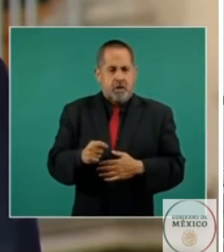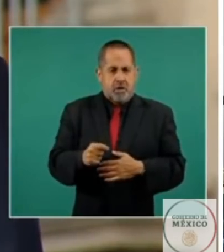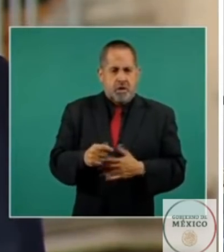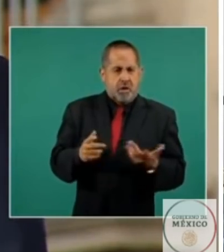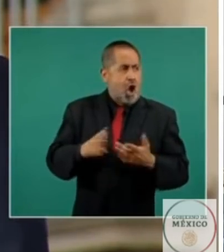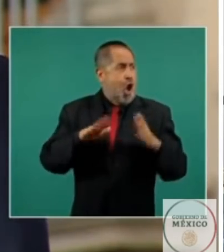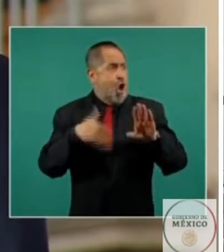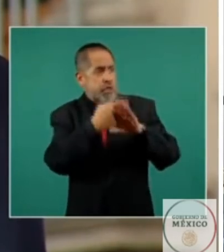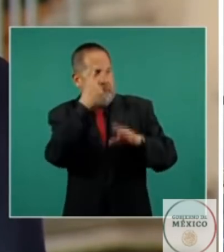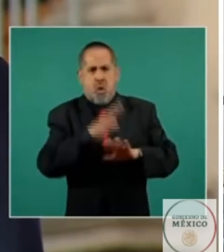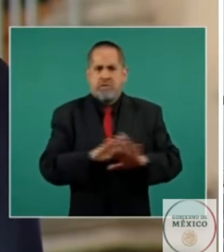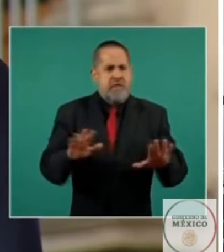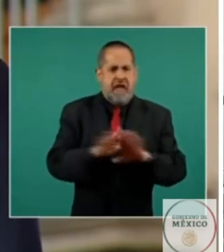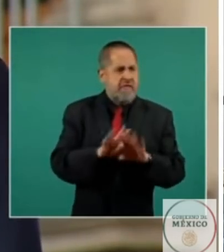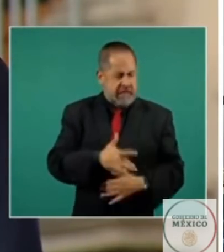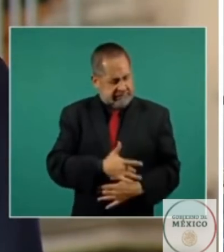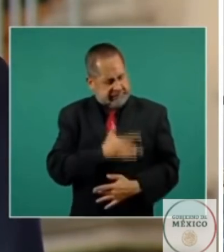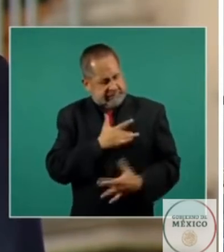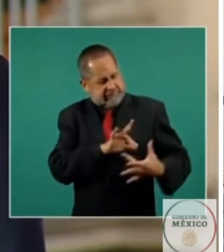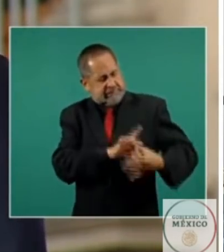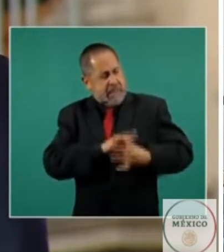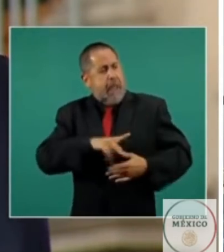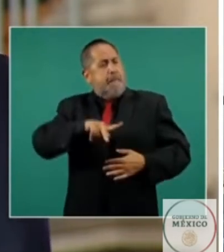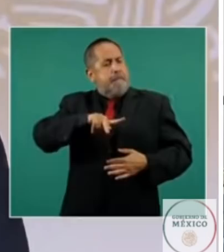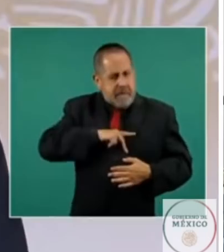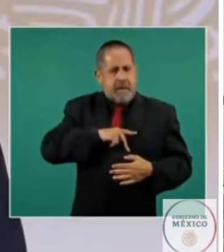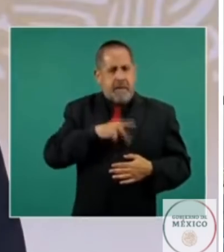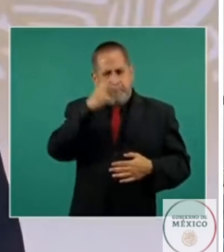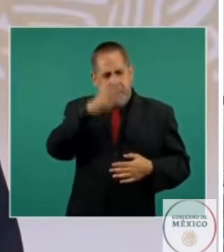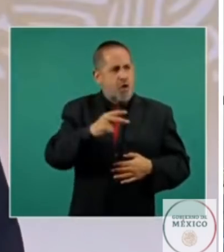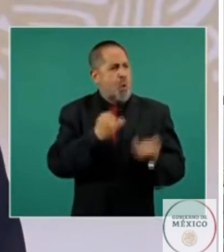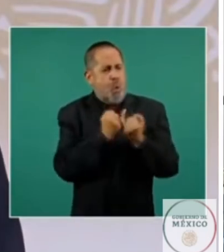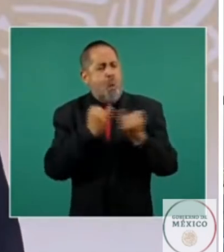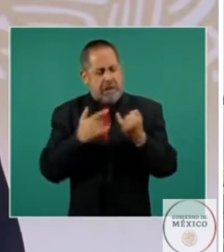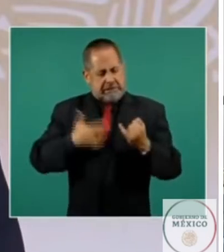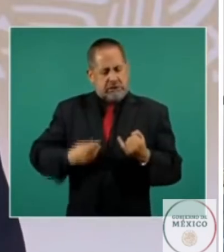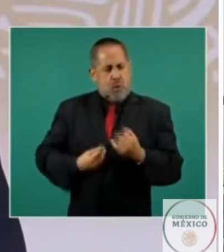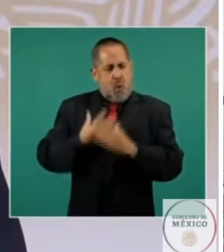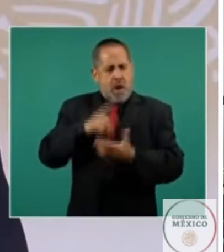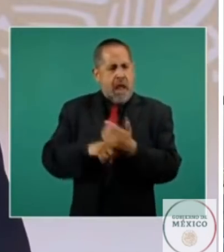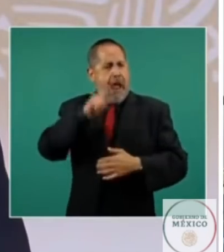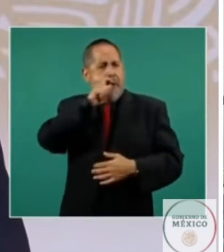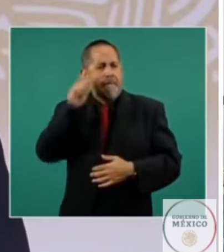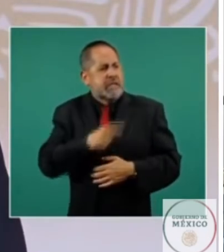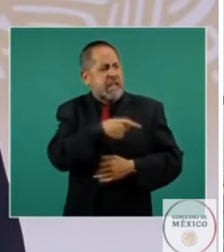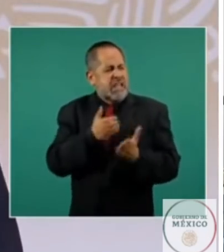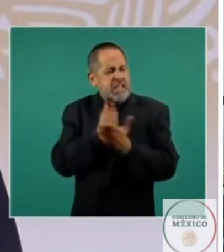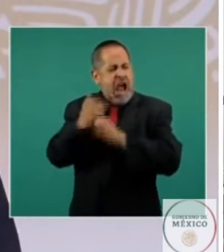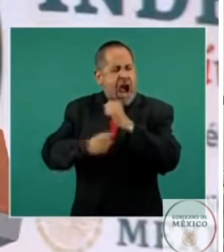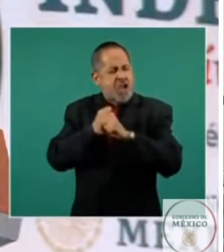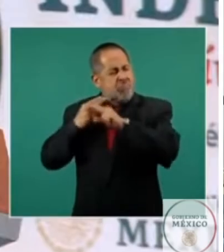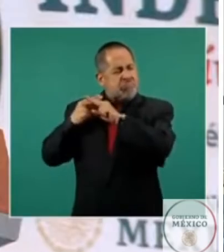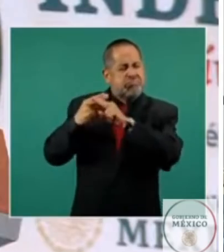contra México lo sentiremos como propio sabremos ser fieles a la amistad que han forjado siglos de historia